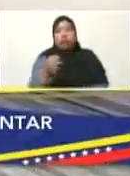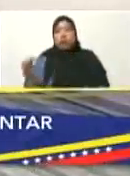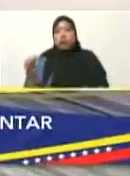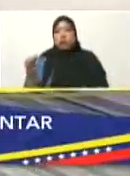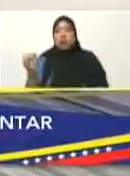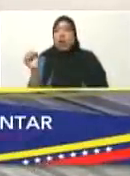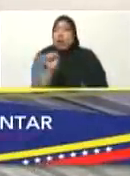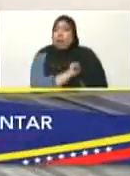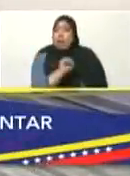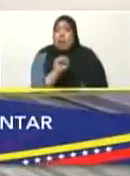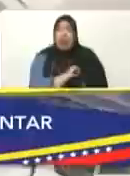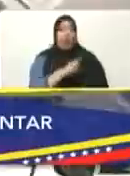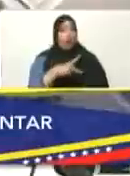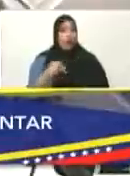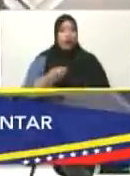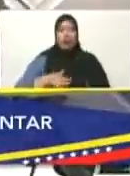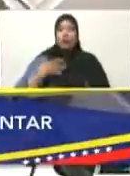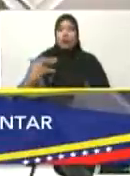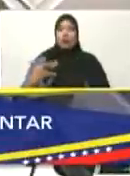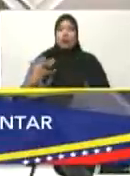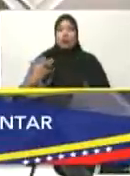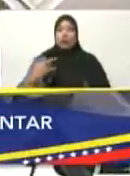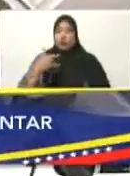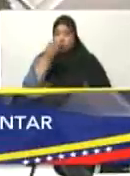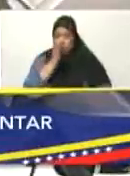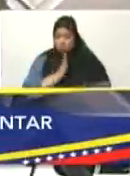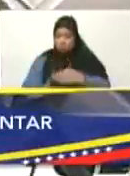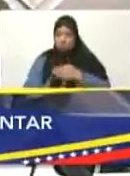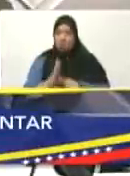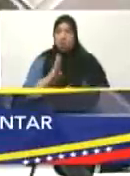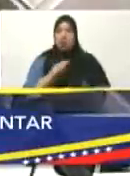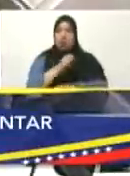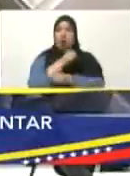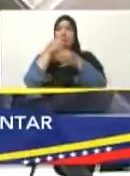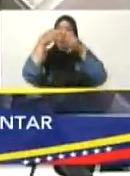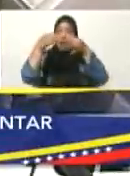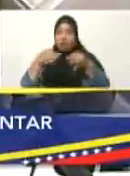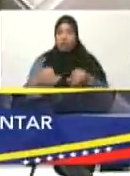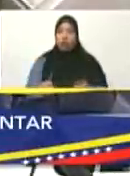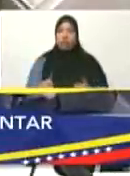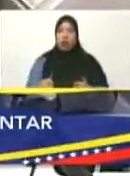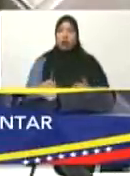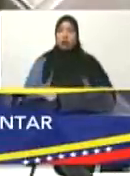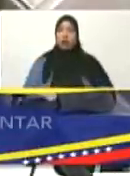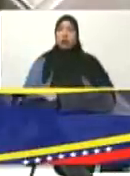nervios de acero, máxima coordinación y vamos a proteger a nuestro pueblo.